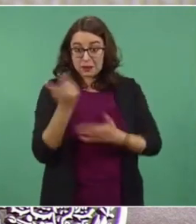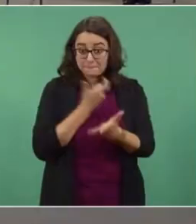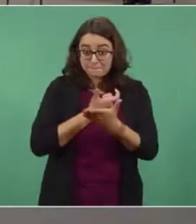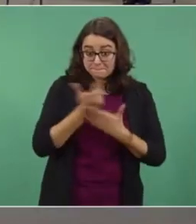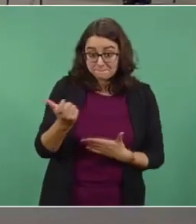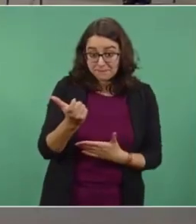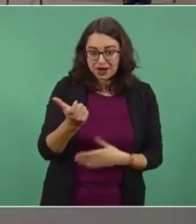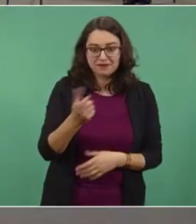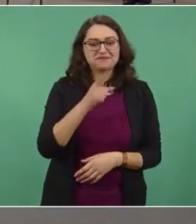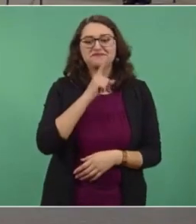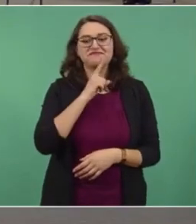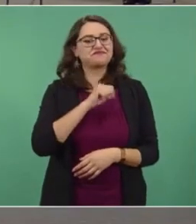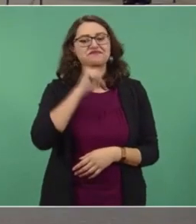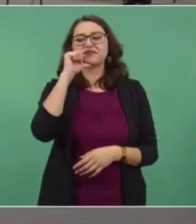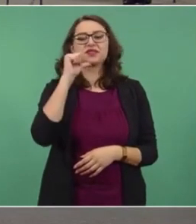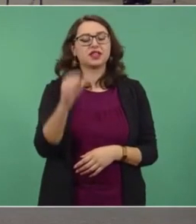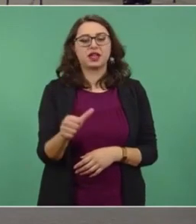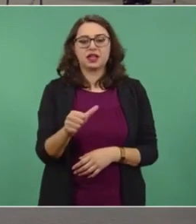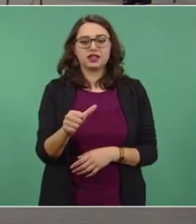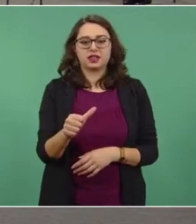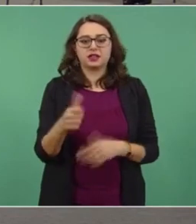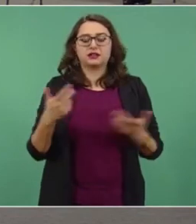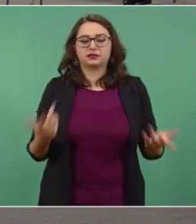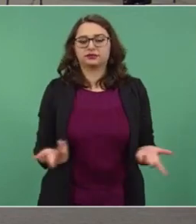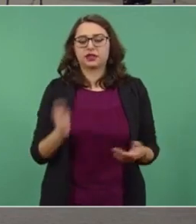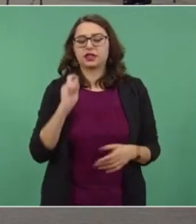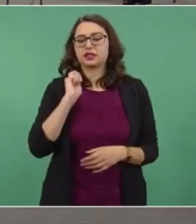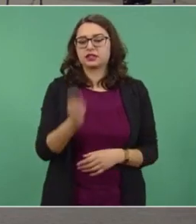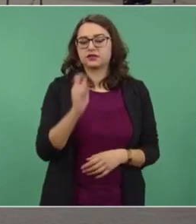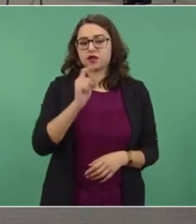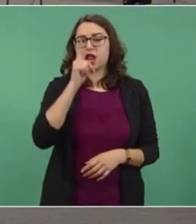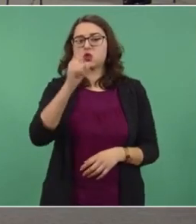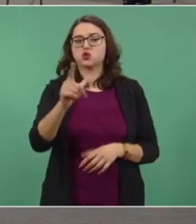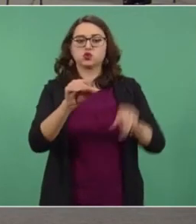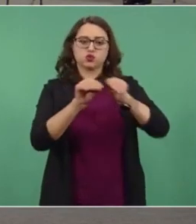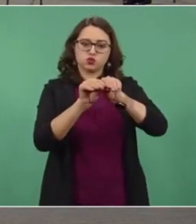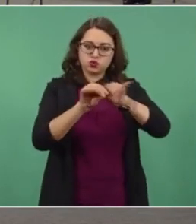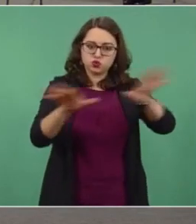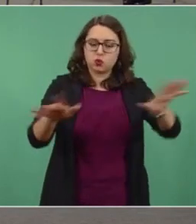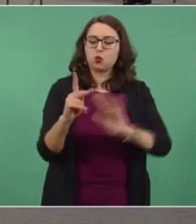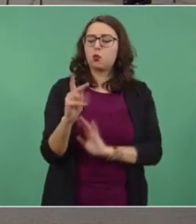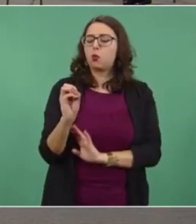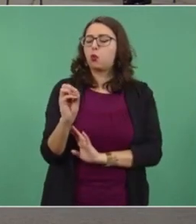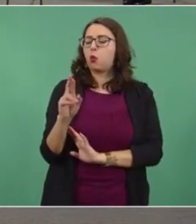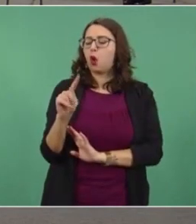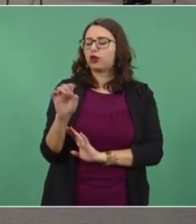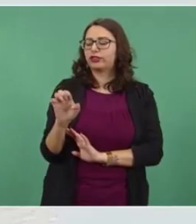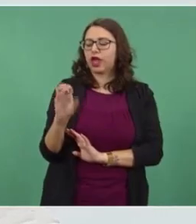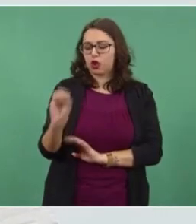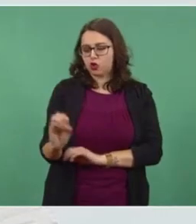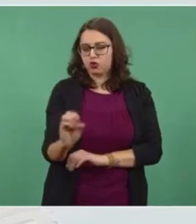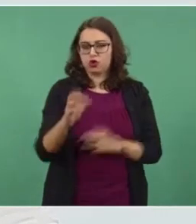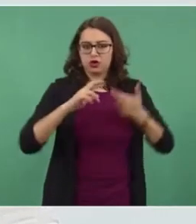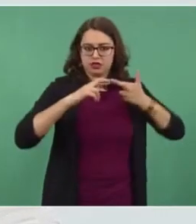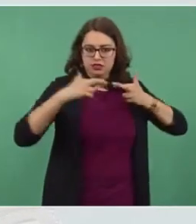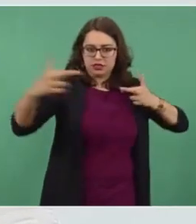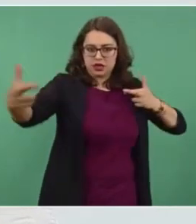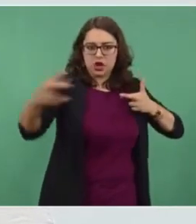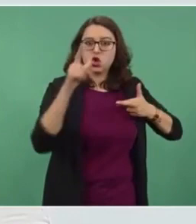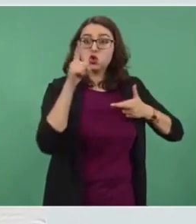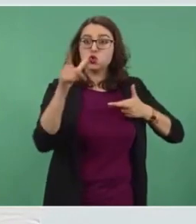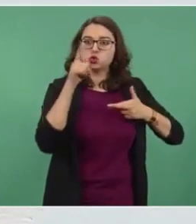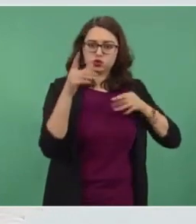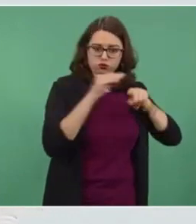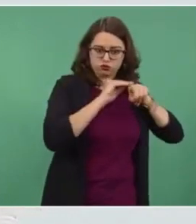del transporte, se le llama porteo. Porteo de electricidad es el viaje de la electricidad sobre el